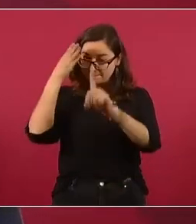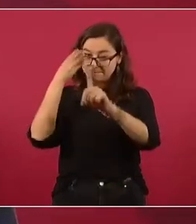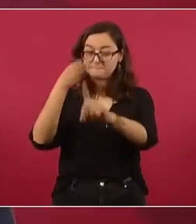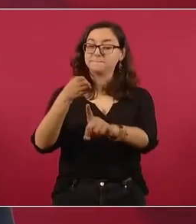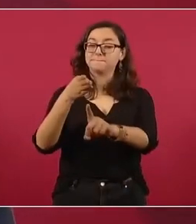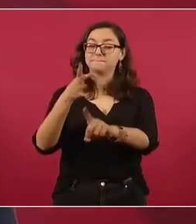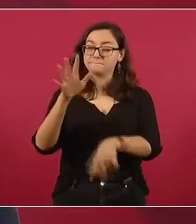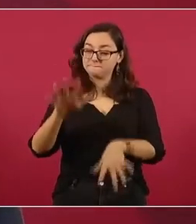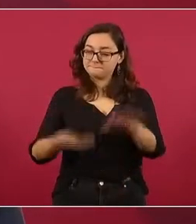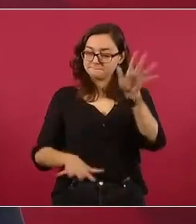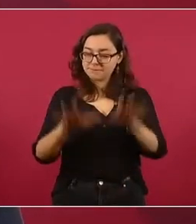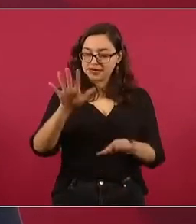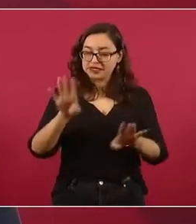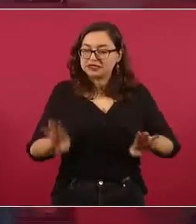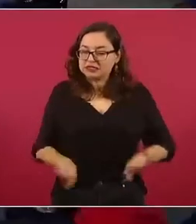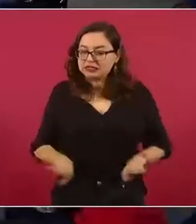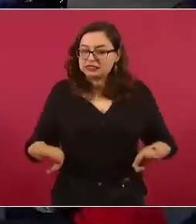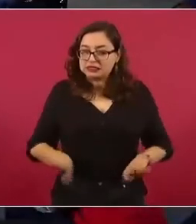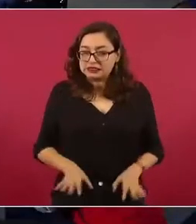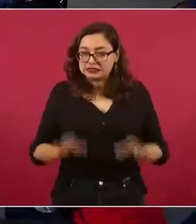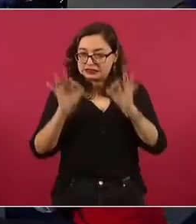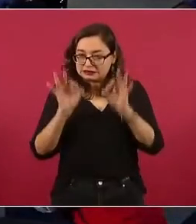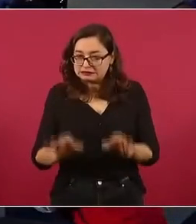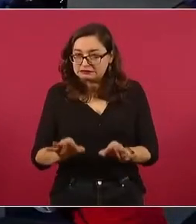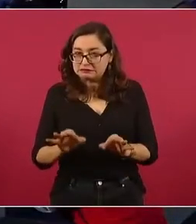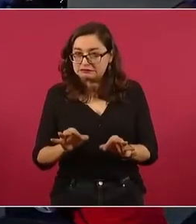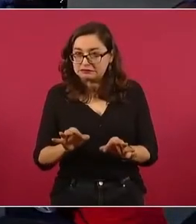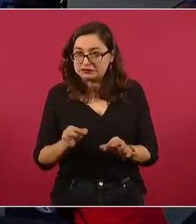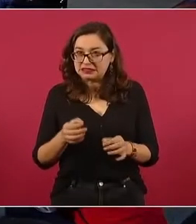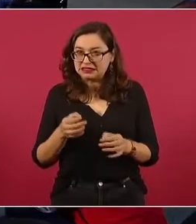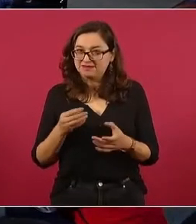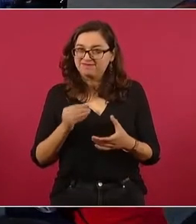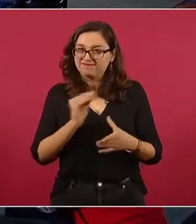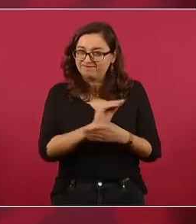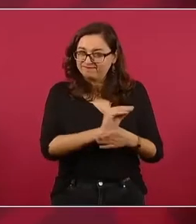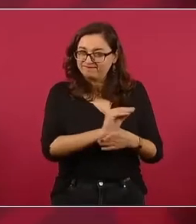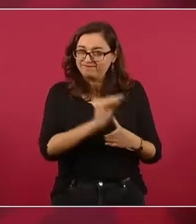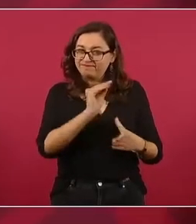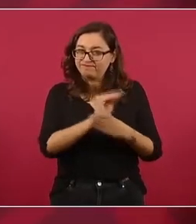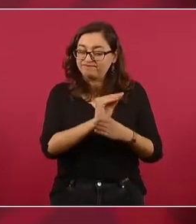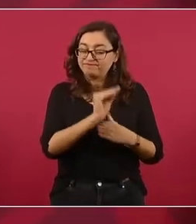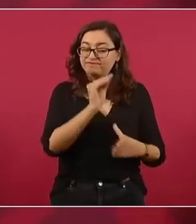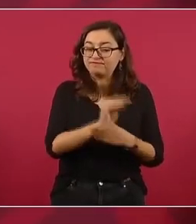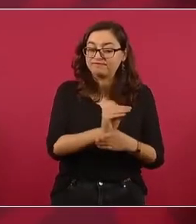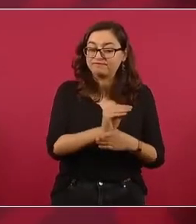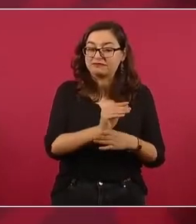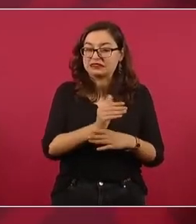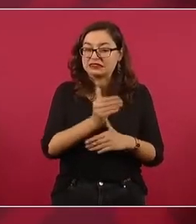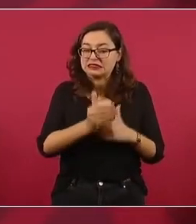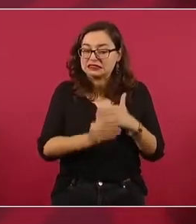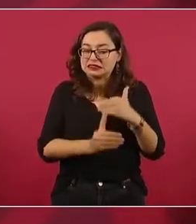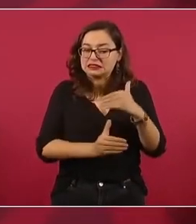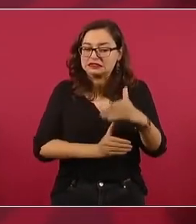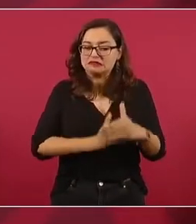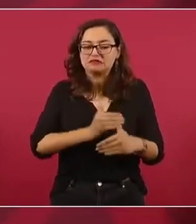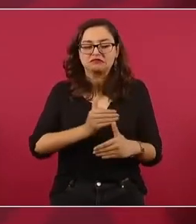que cambia, hasta revolucionarios